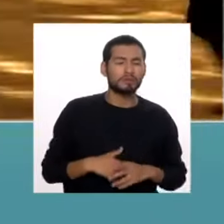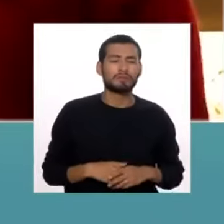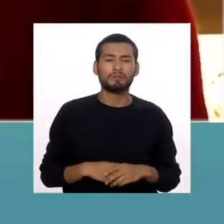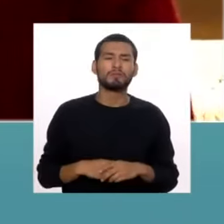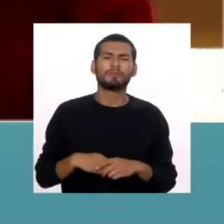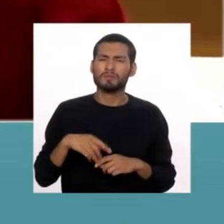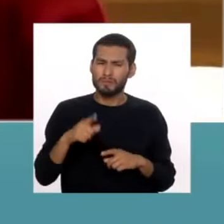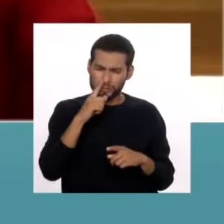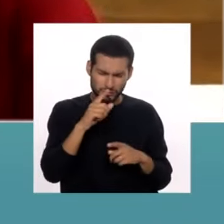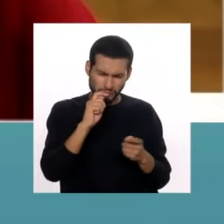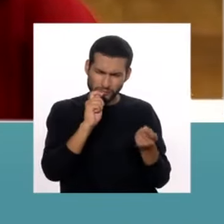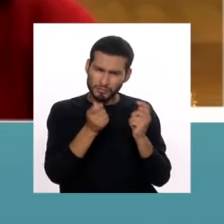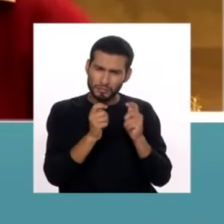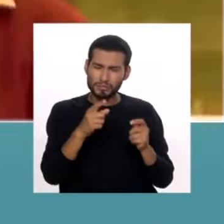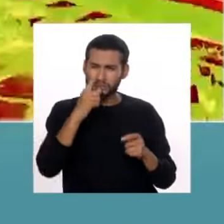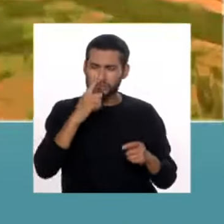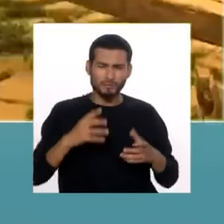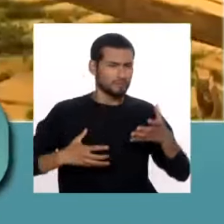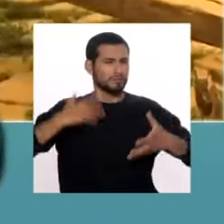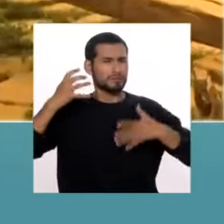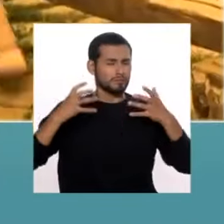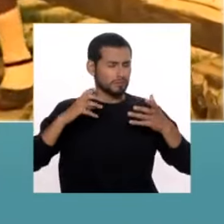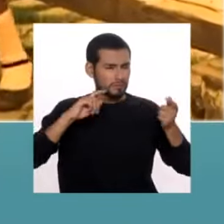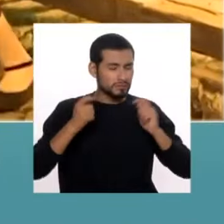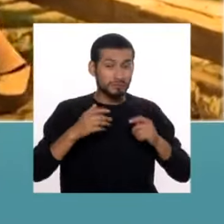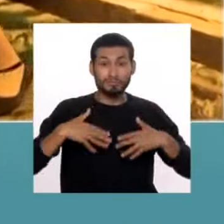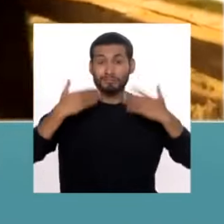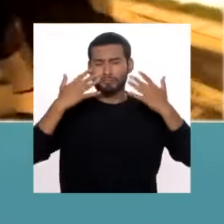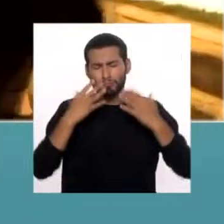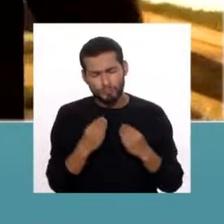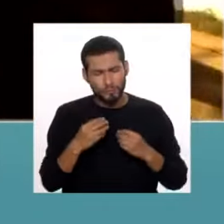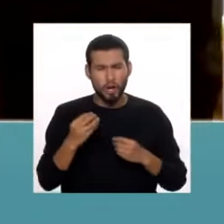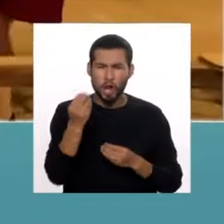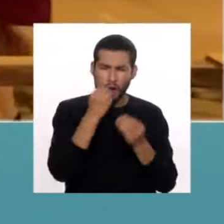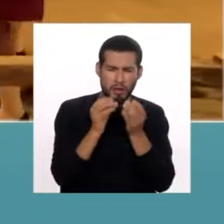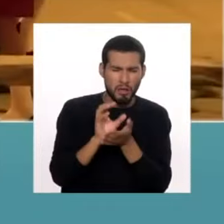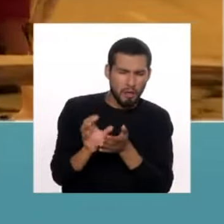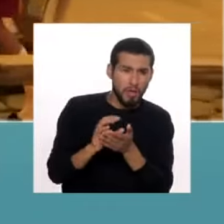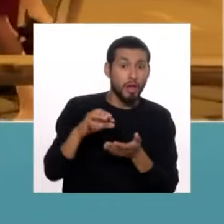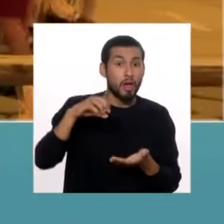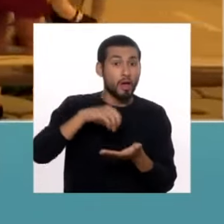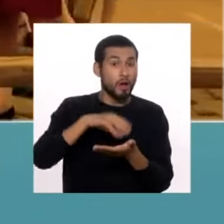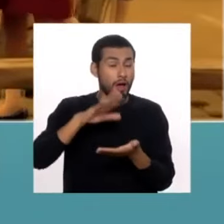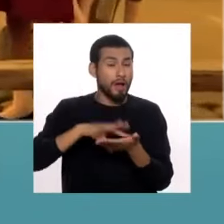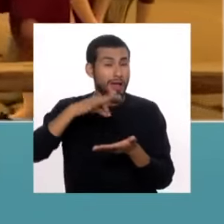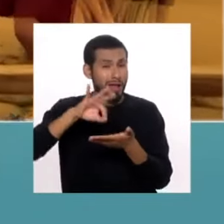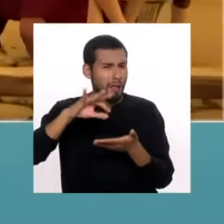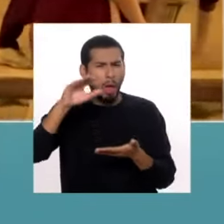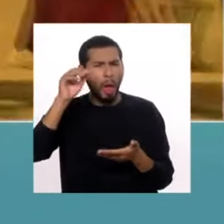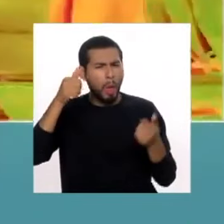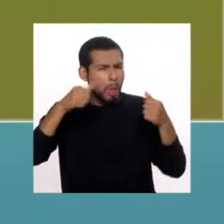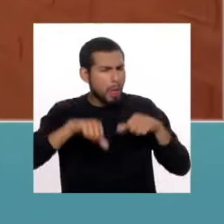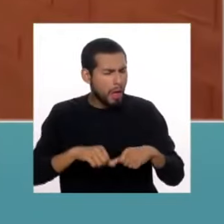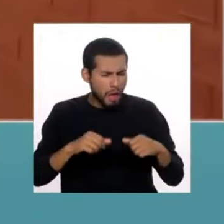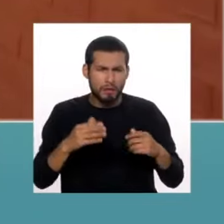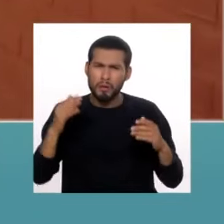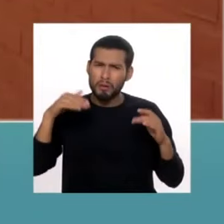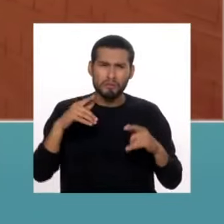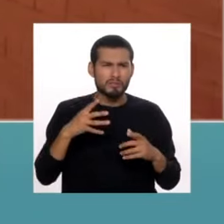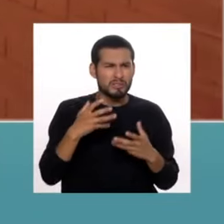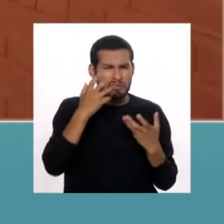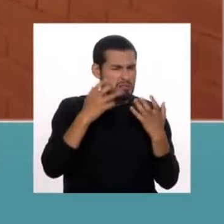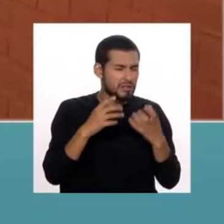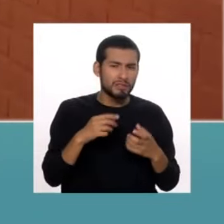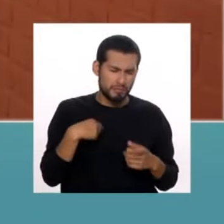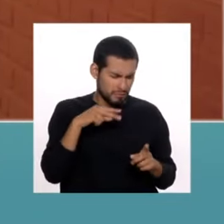¿cierto? Estos cambios de humor, estos cambios a lo mejor en la alimentación, en las notas, está muy iracundo, ¿cierto? Pero la recomendación